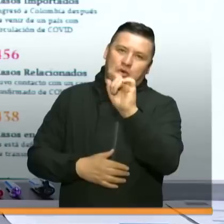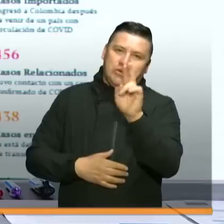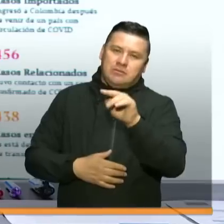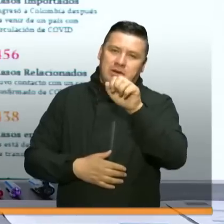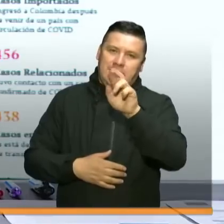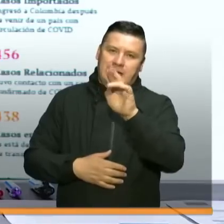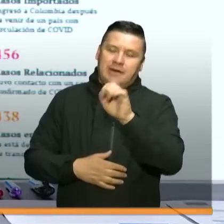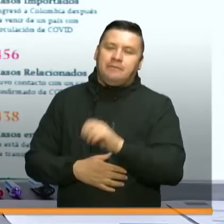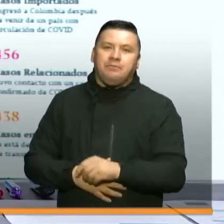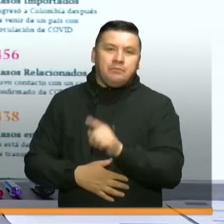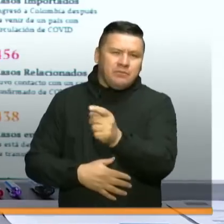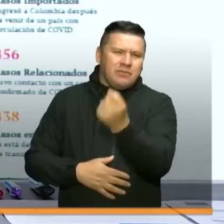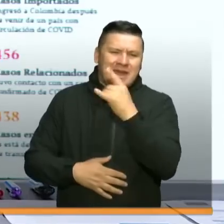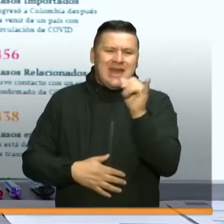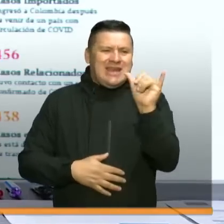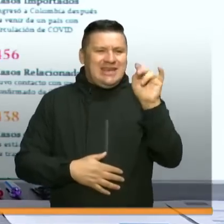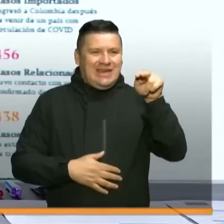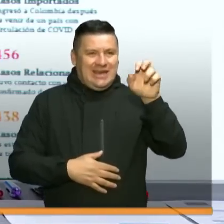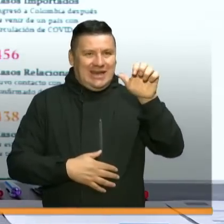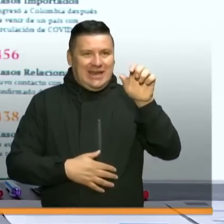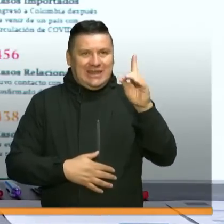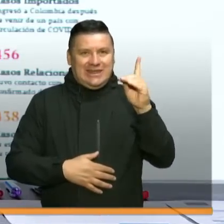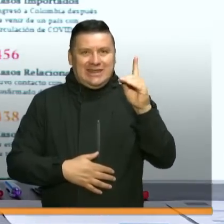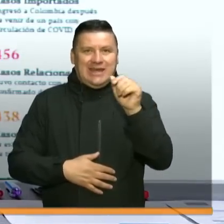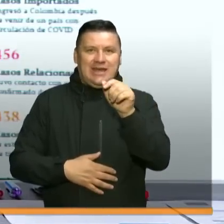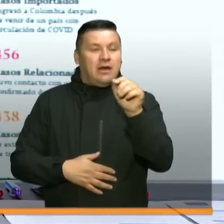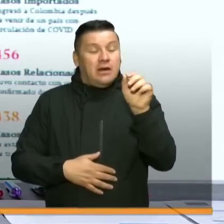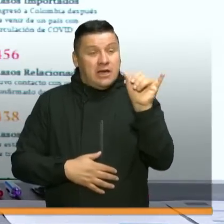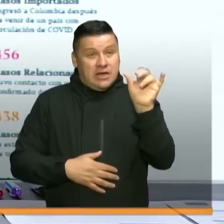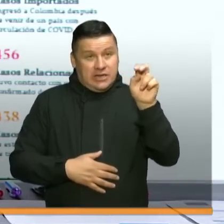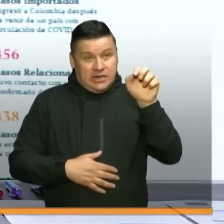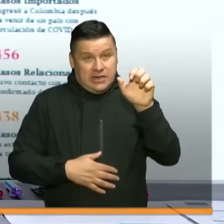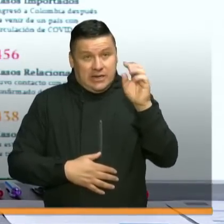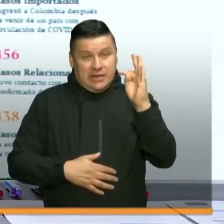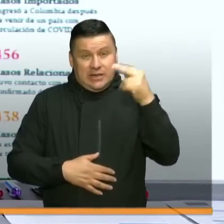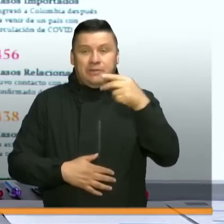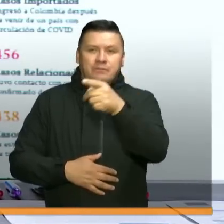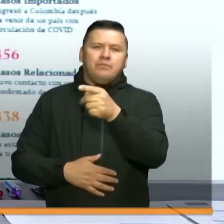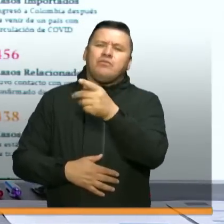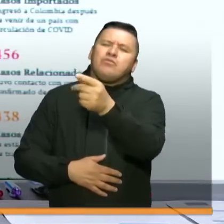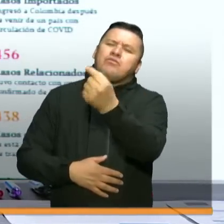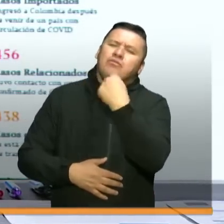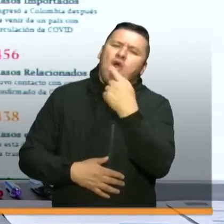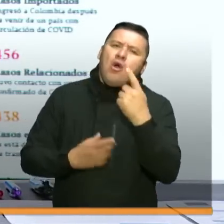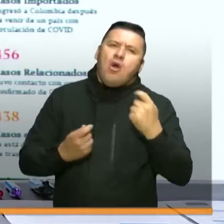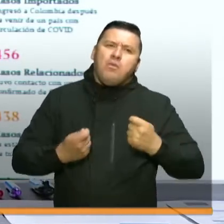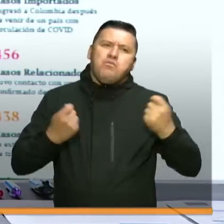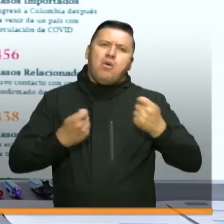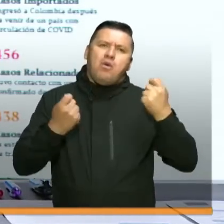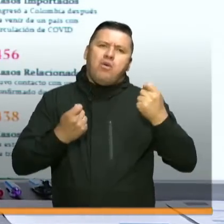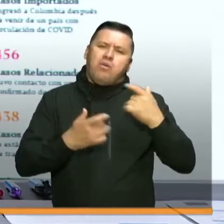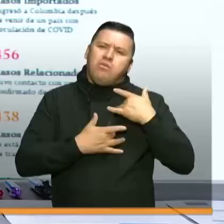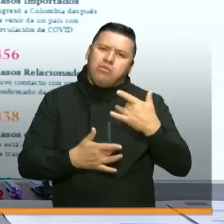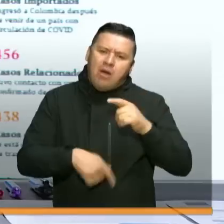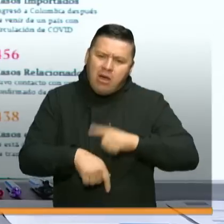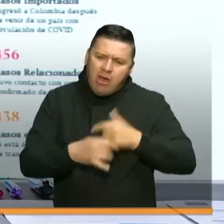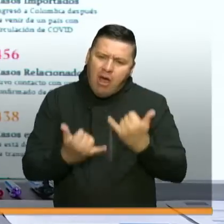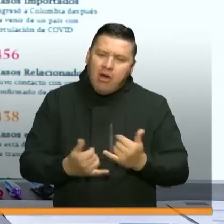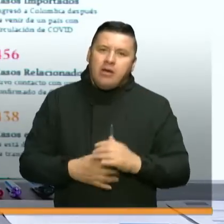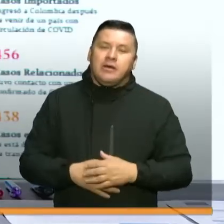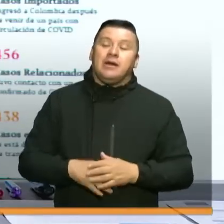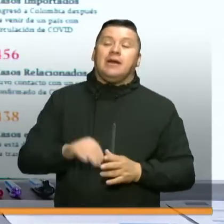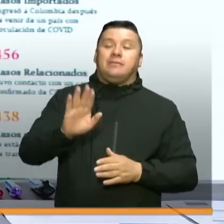Me pregunta acá Ginette Saavedra. ¿Cómo se pueden hacer donaciones en las campañas que se tienen en este momento?